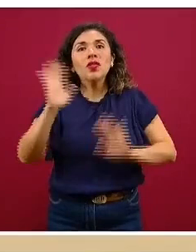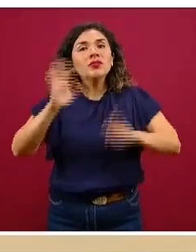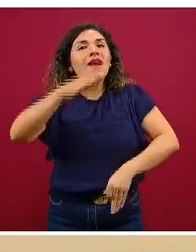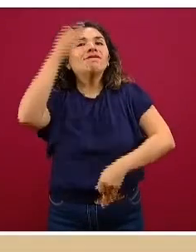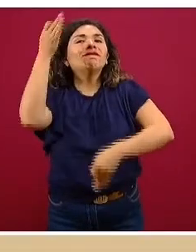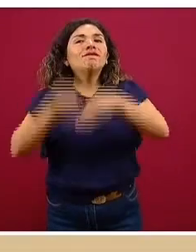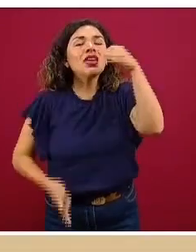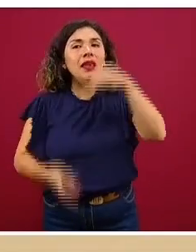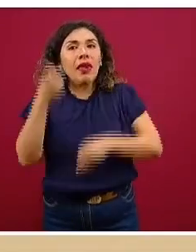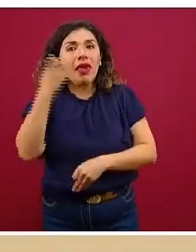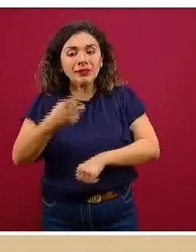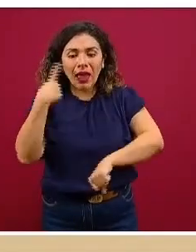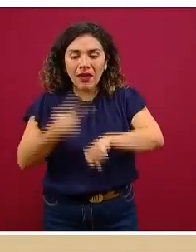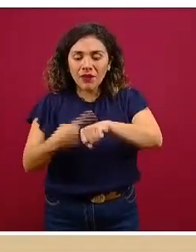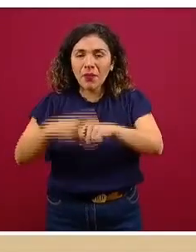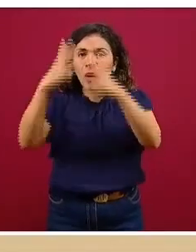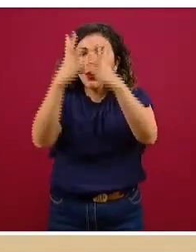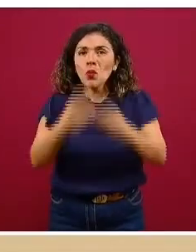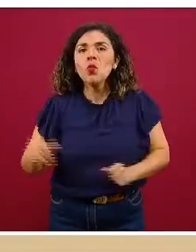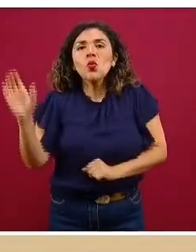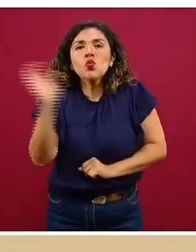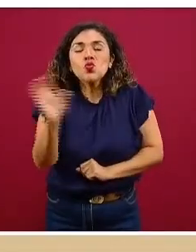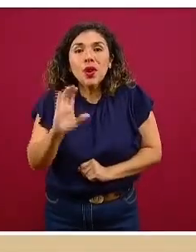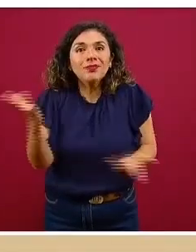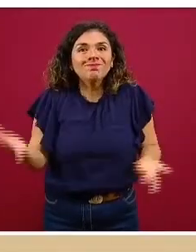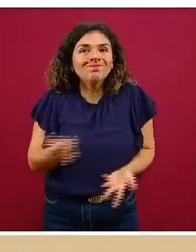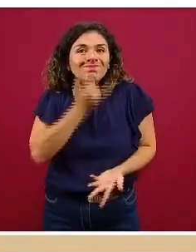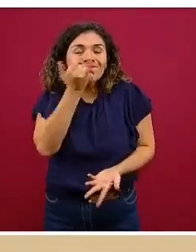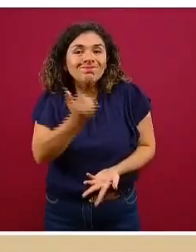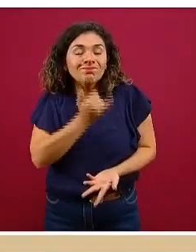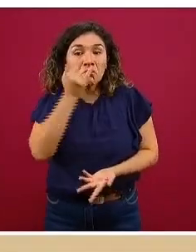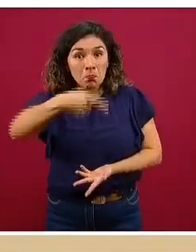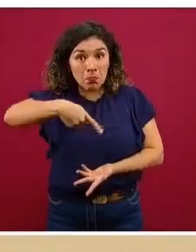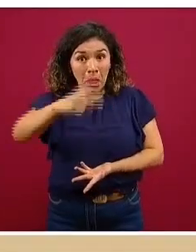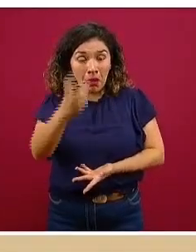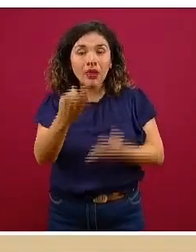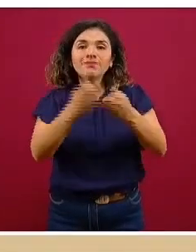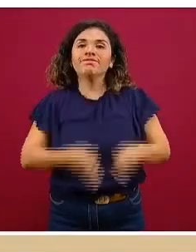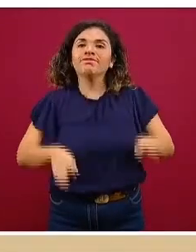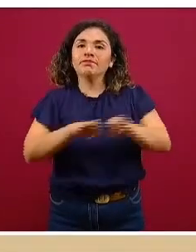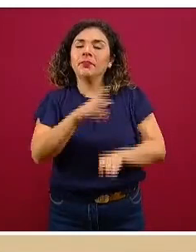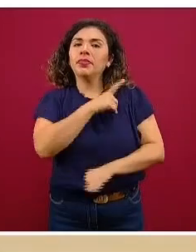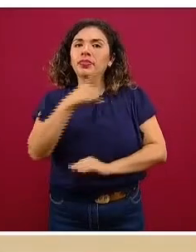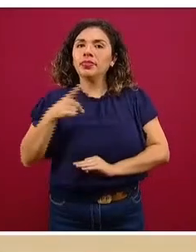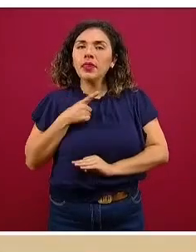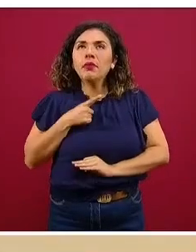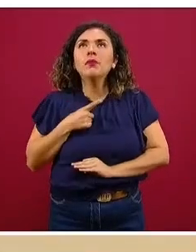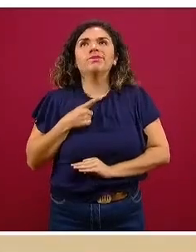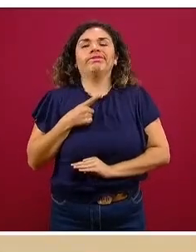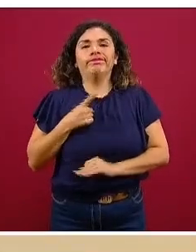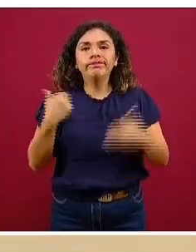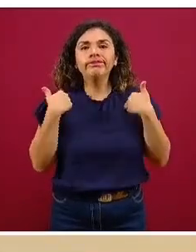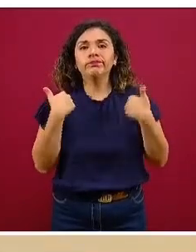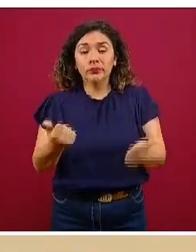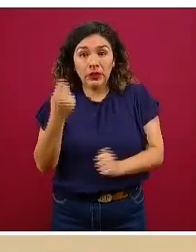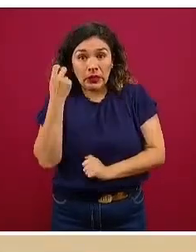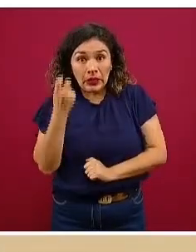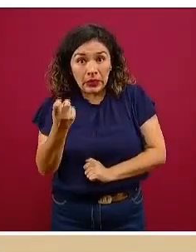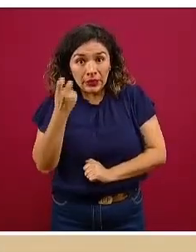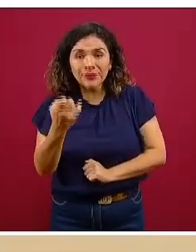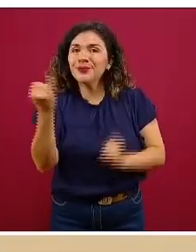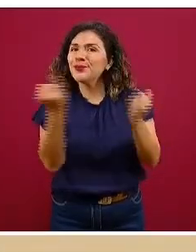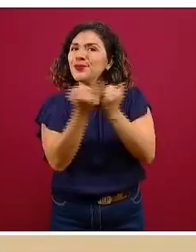fin precisamente de esta epidemia, de esta pandemia? Sin embargo, es importante también establecer que esto también